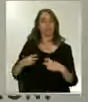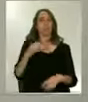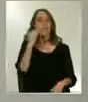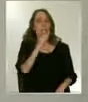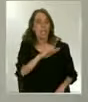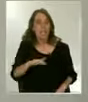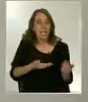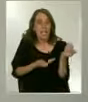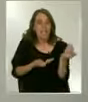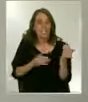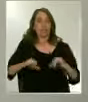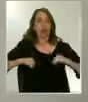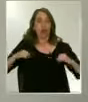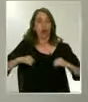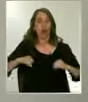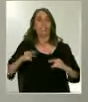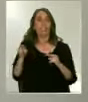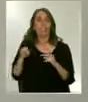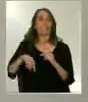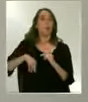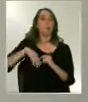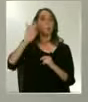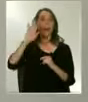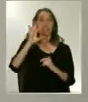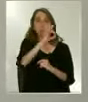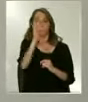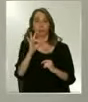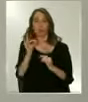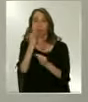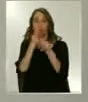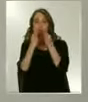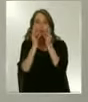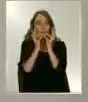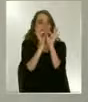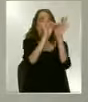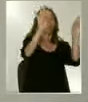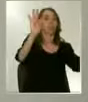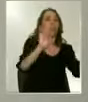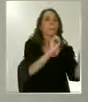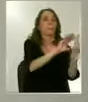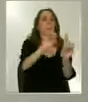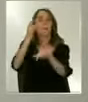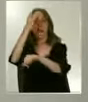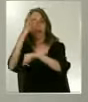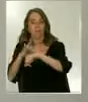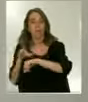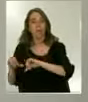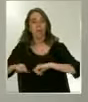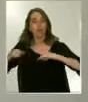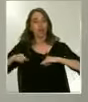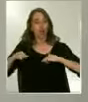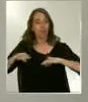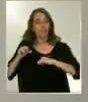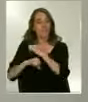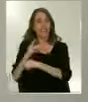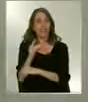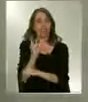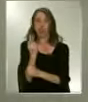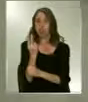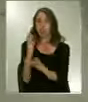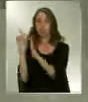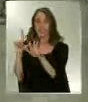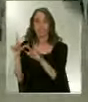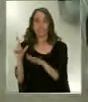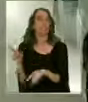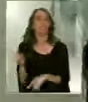adolescentes son los principales vectores de la enfermedad y, sobre todo, los adolescentes, que es donde se va a aprobar este estudio, son los que menos